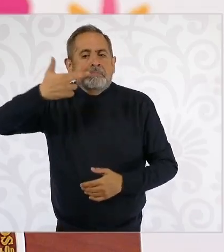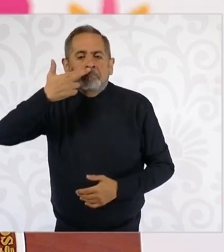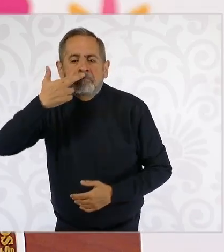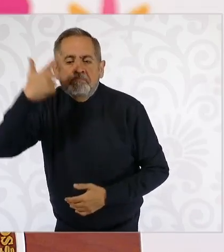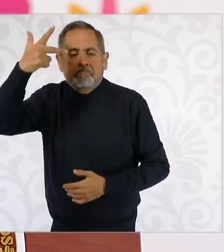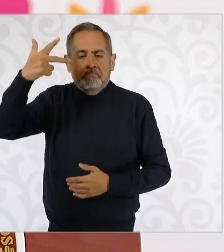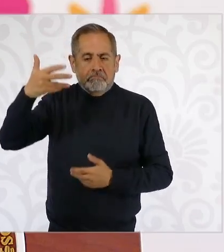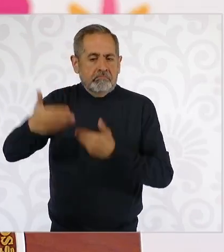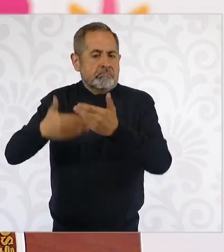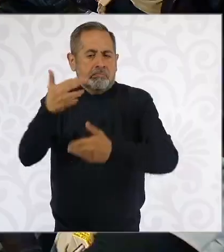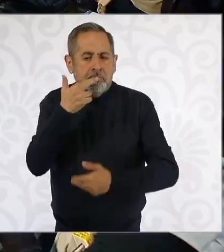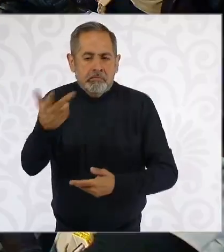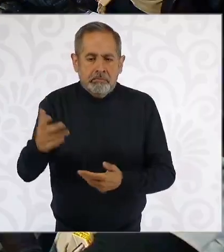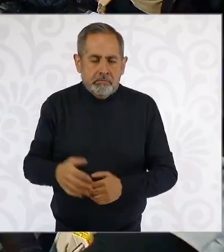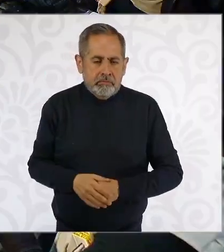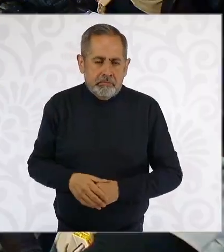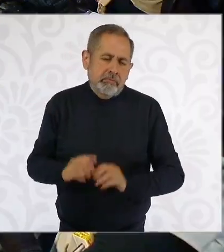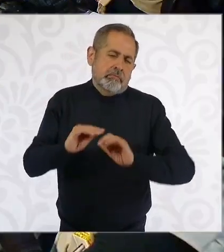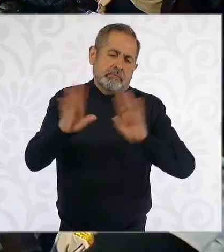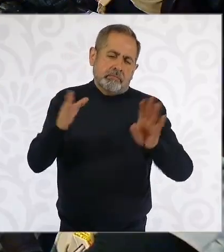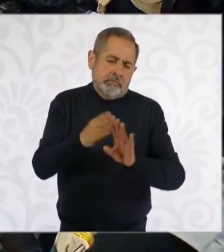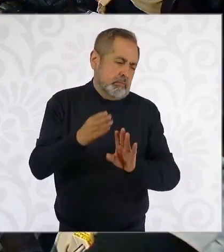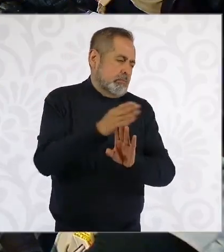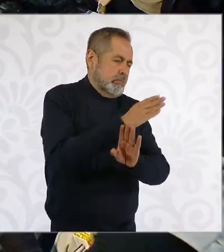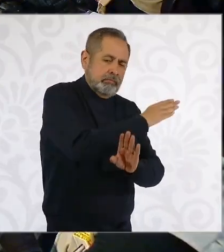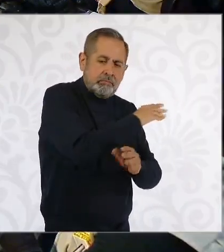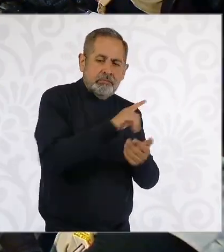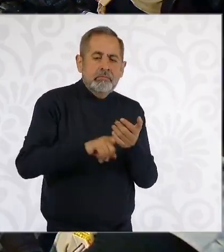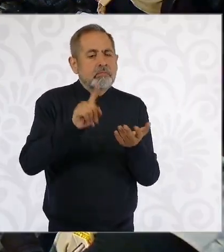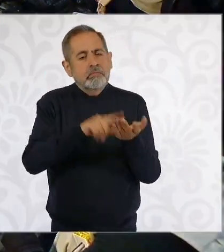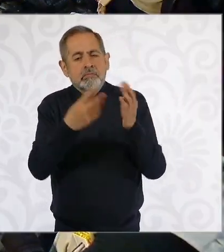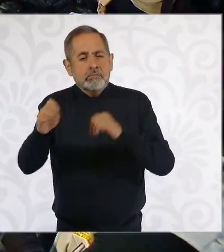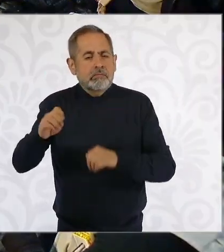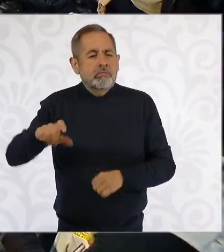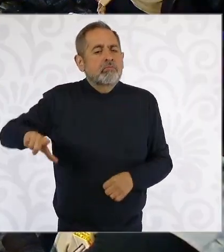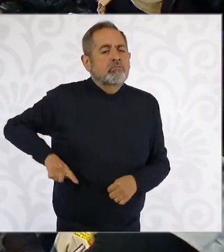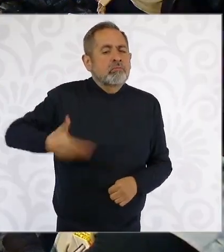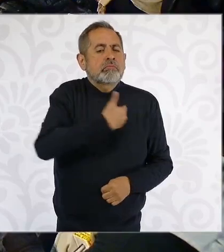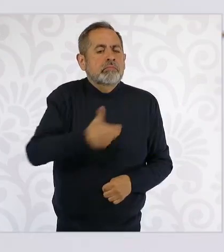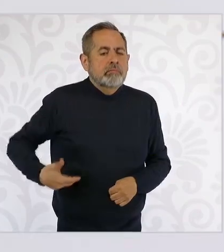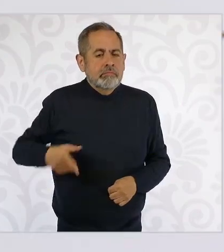Claro, en la época de los noventas, cuando gobernaba Cedillo,